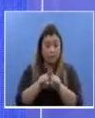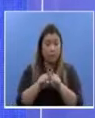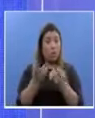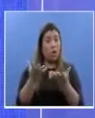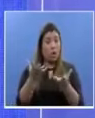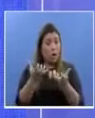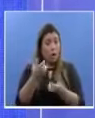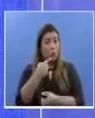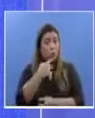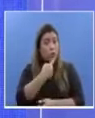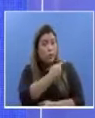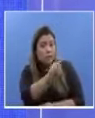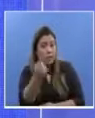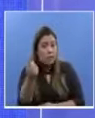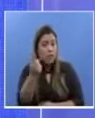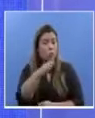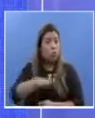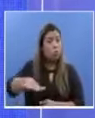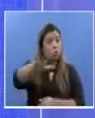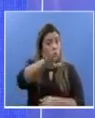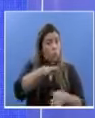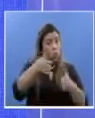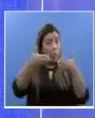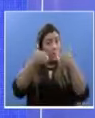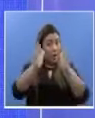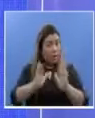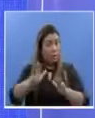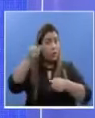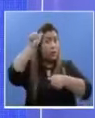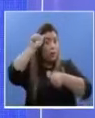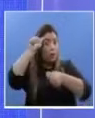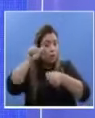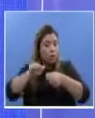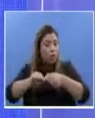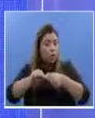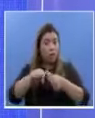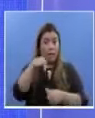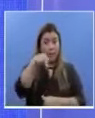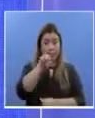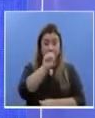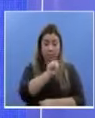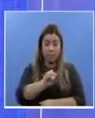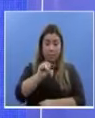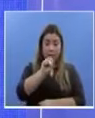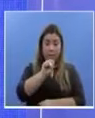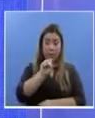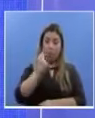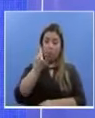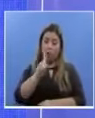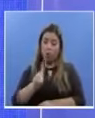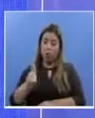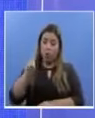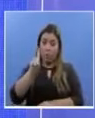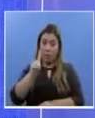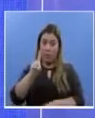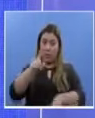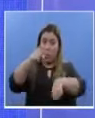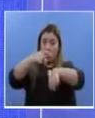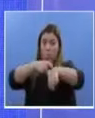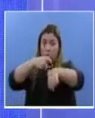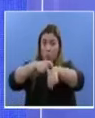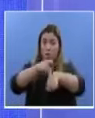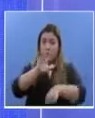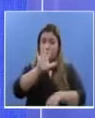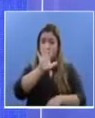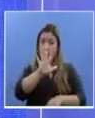a toda la ciudadanía que este fin de semana, a partir de las